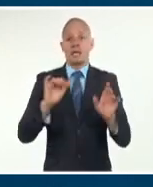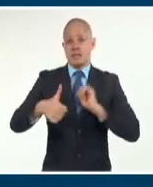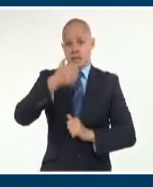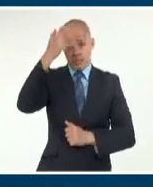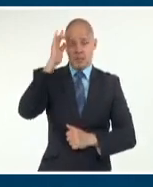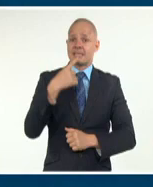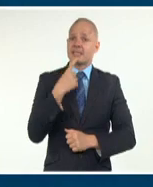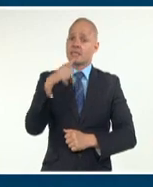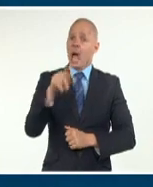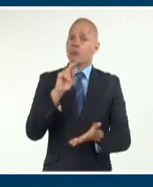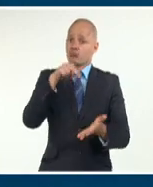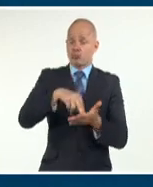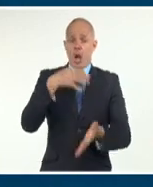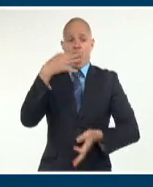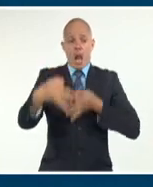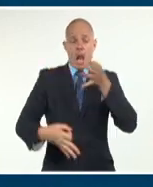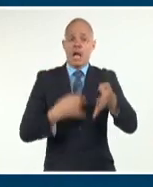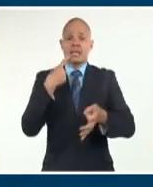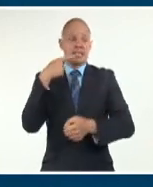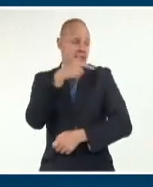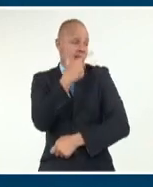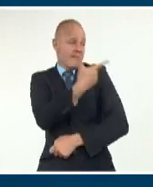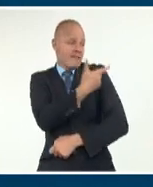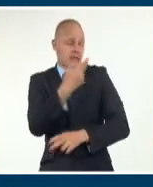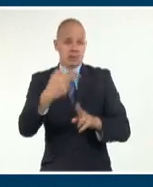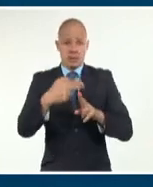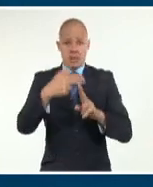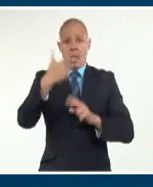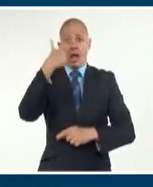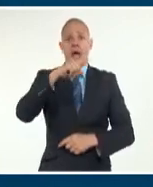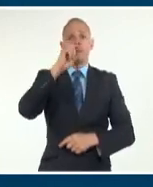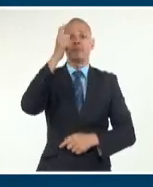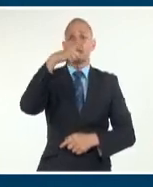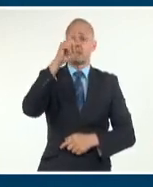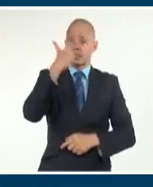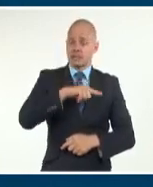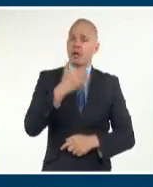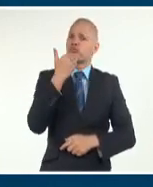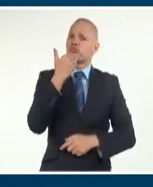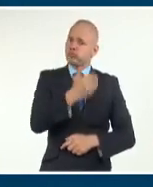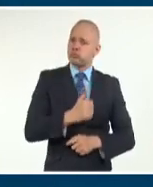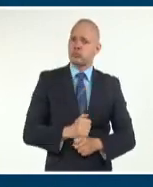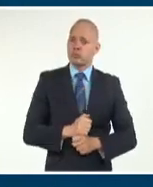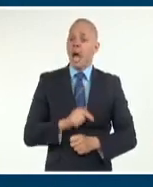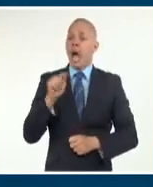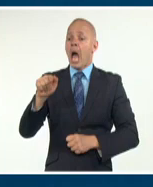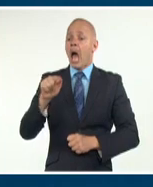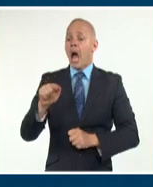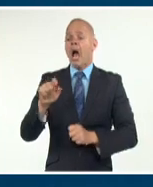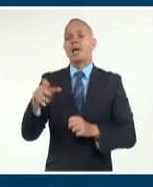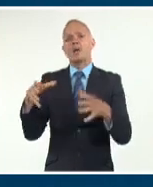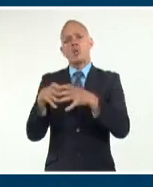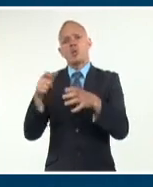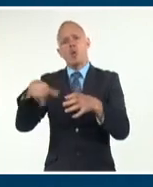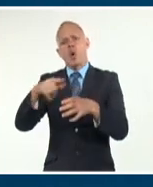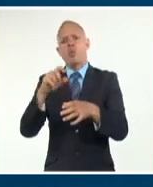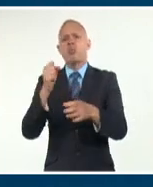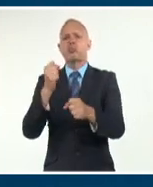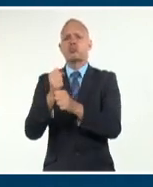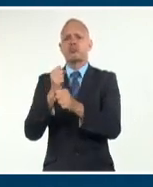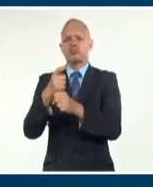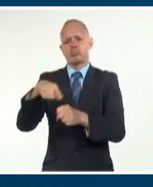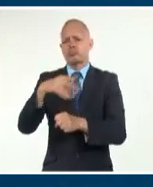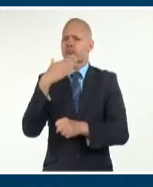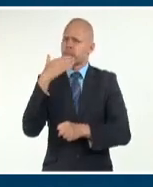que Abdala es una gran vacuna y el CIGB es un centro grande con resultados grandes. Este